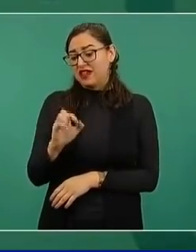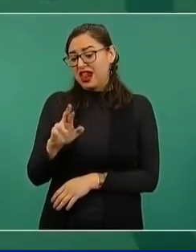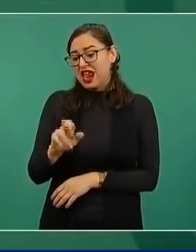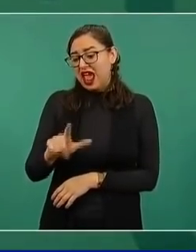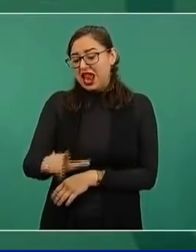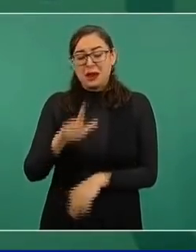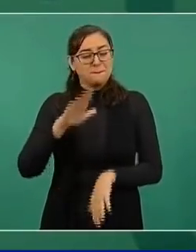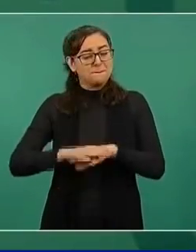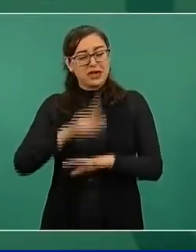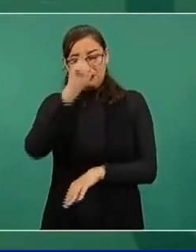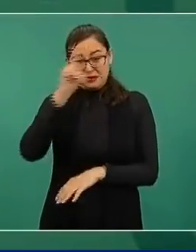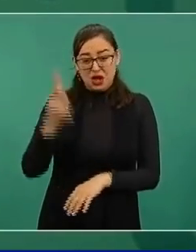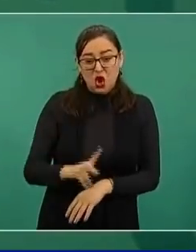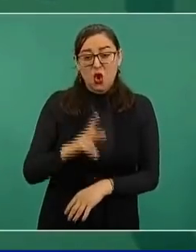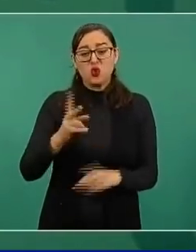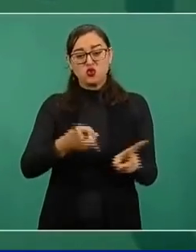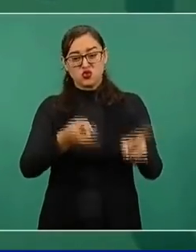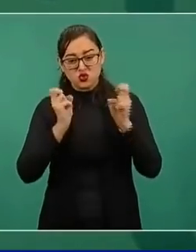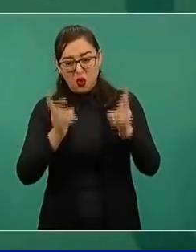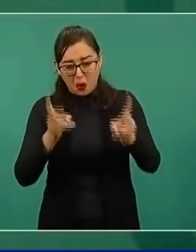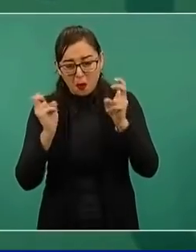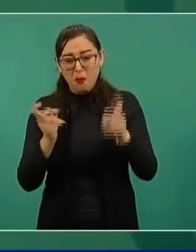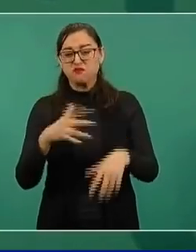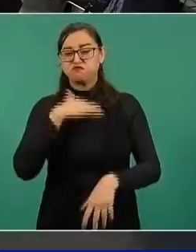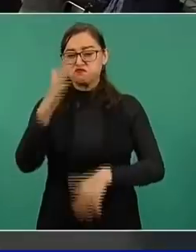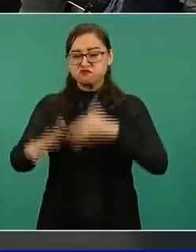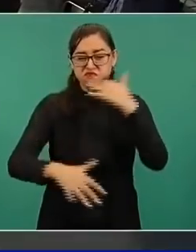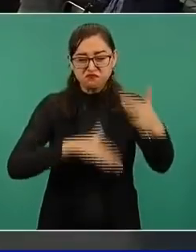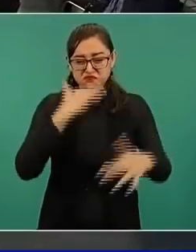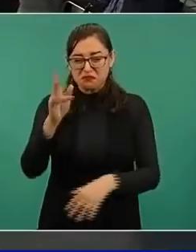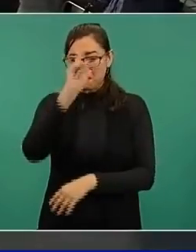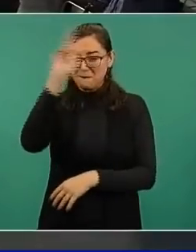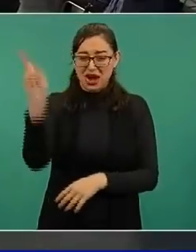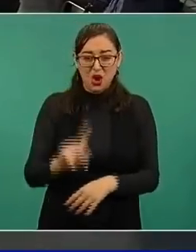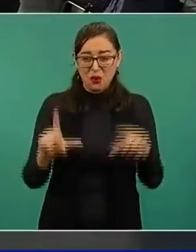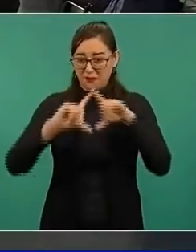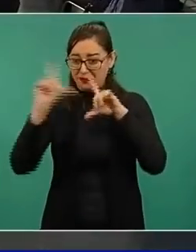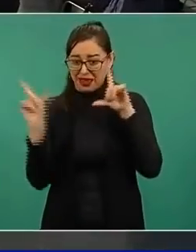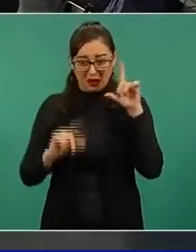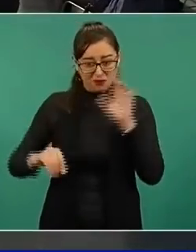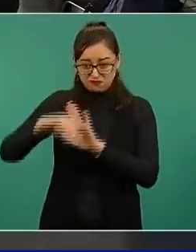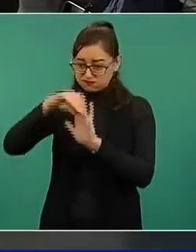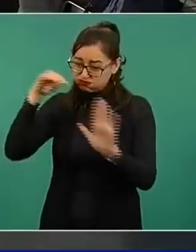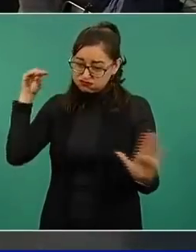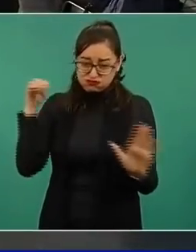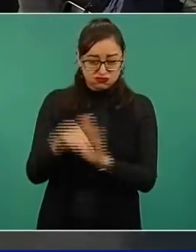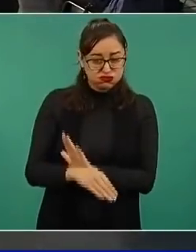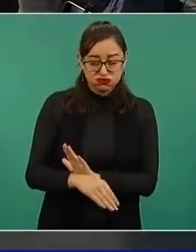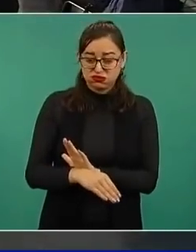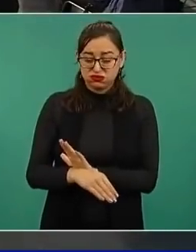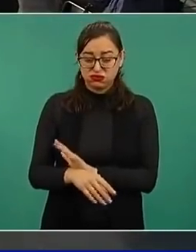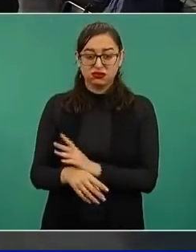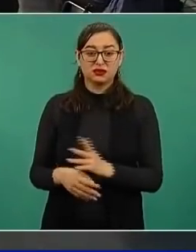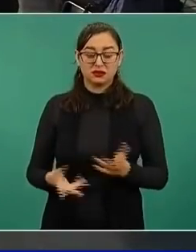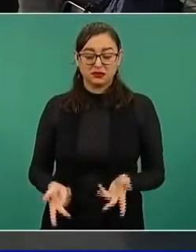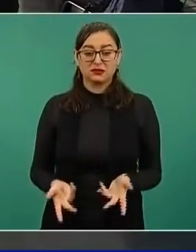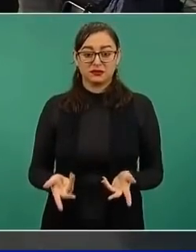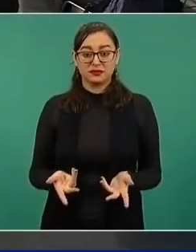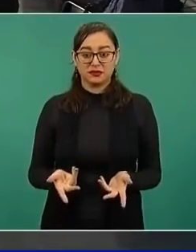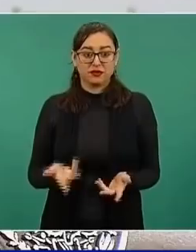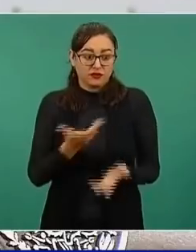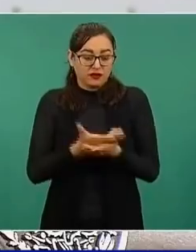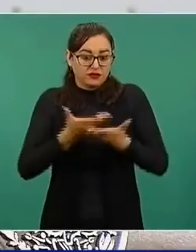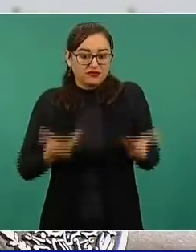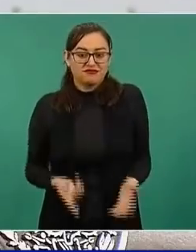cuando hundieron al país, porque estamos buscando sacarlo